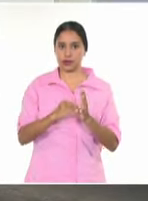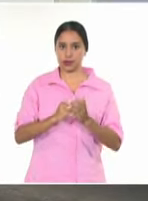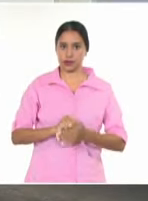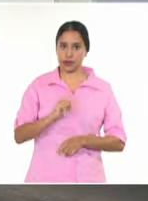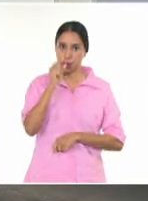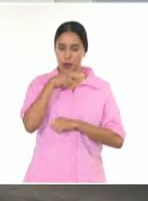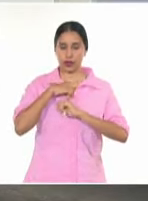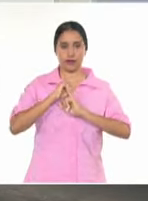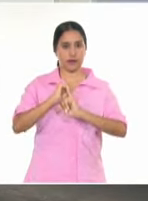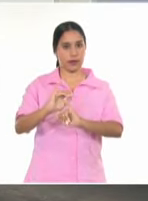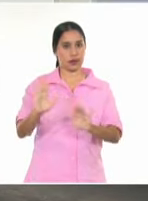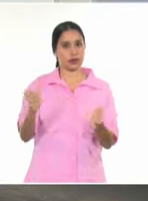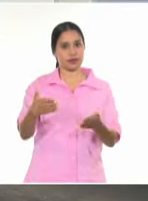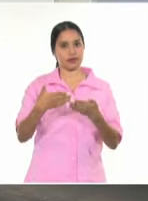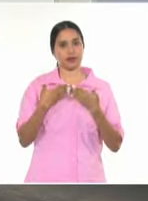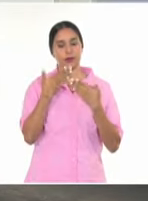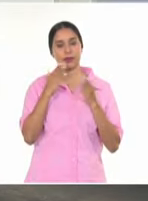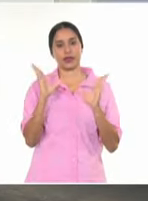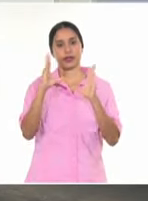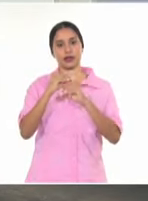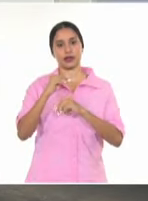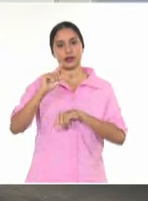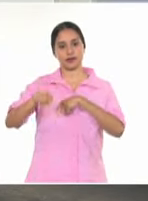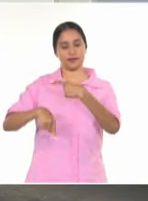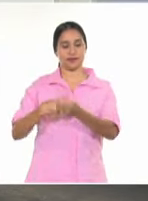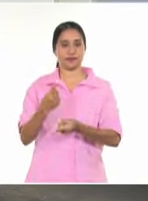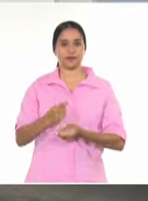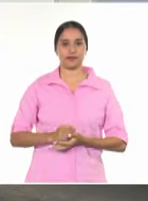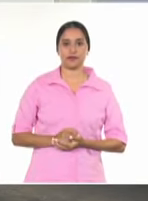información concluyo, tenga muy buenas noches y excelente fin de semana. Gracias. Gracias.